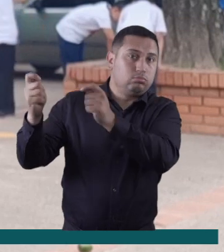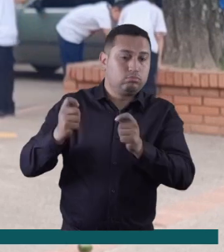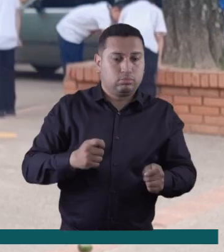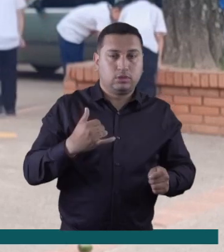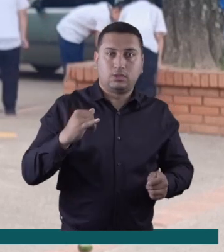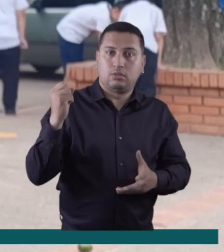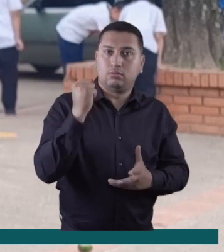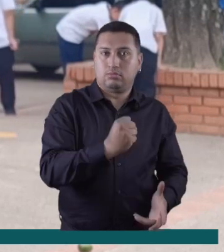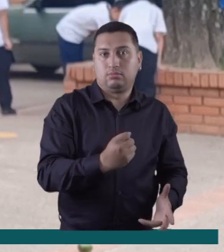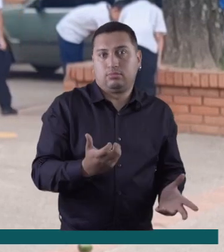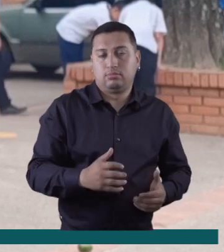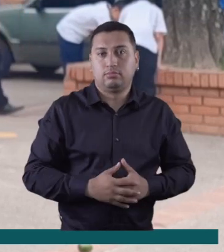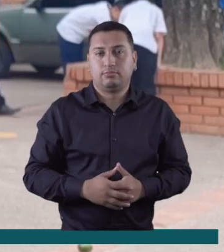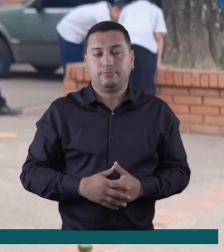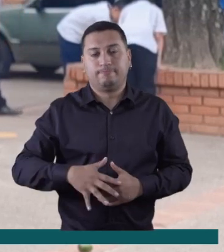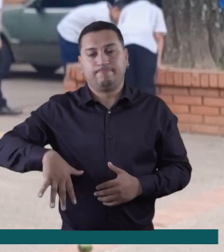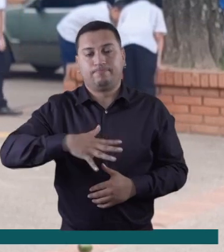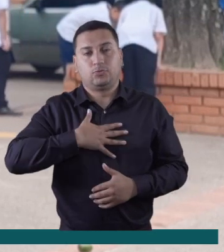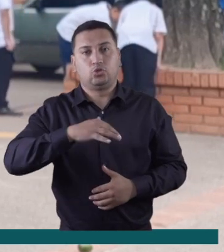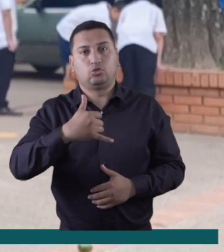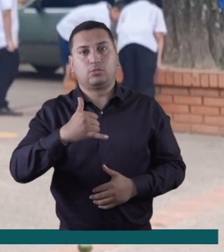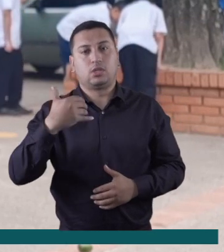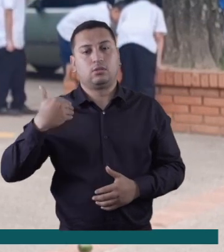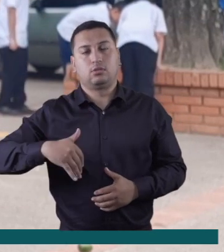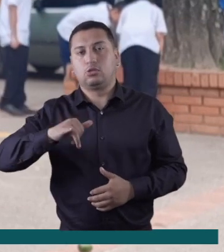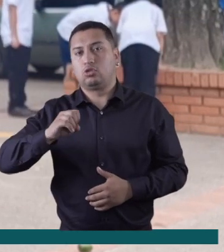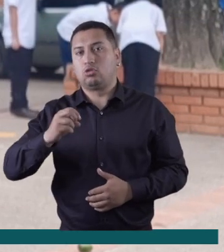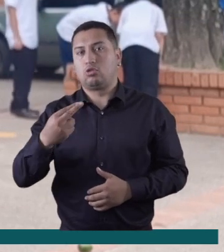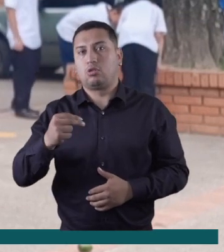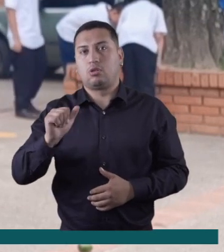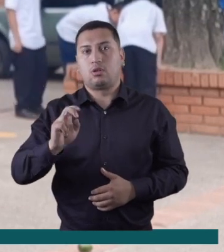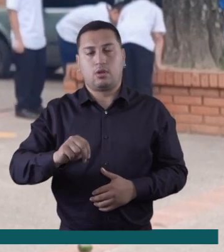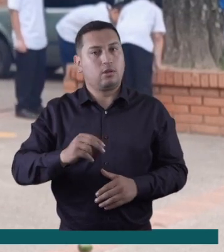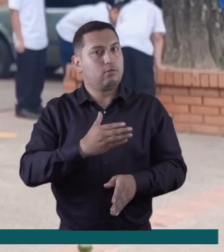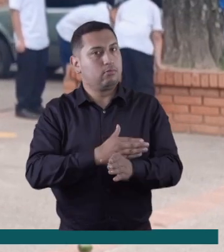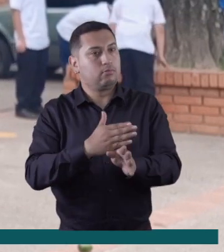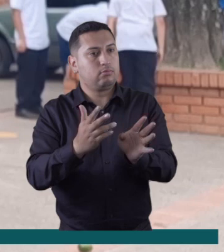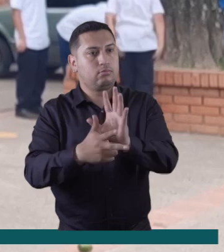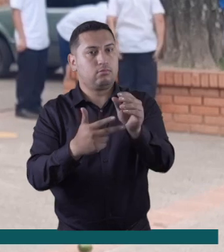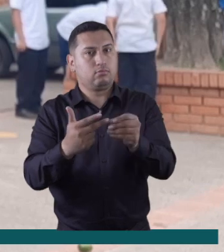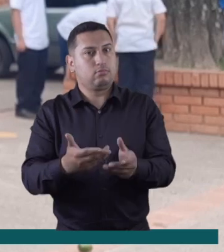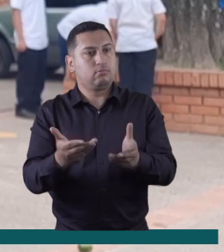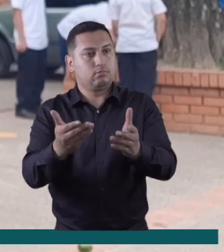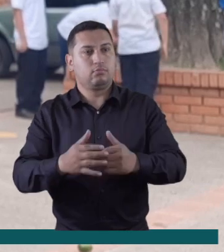aprobación en plenaria de la corporación. Desde Yopal informó Johan Solano para Enlace 13.